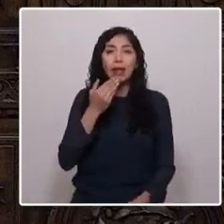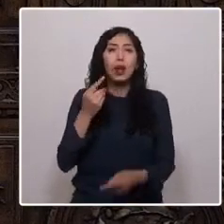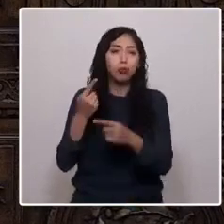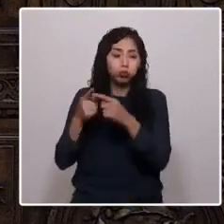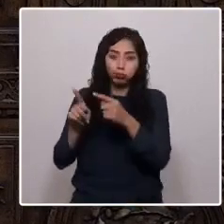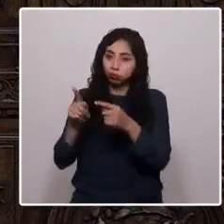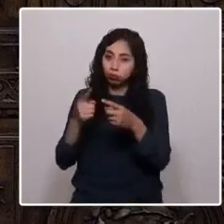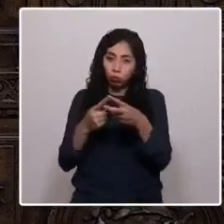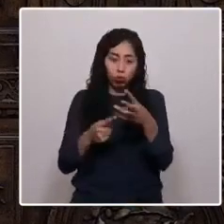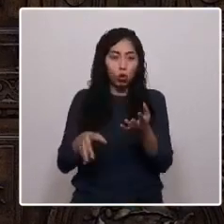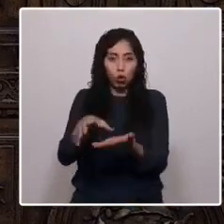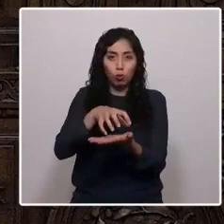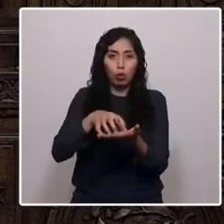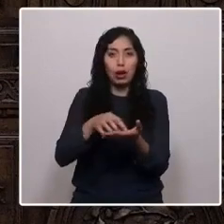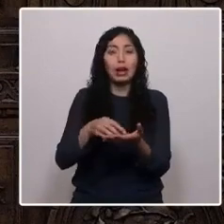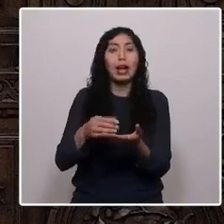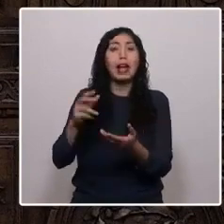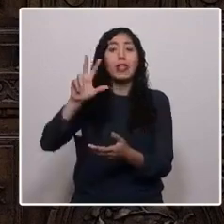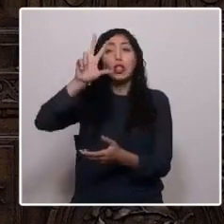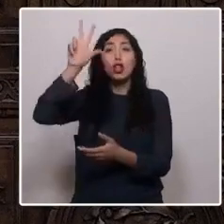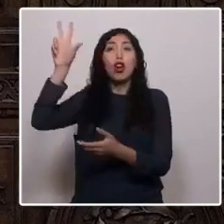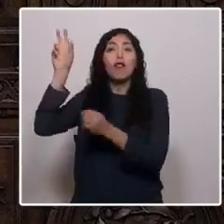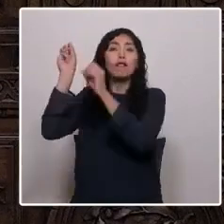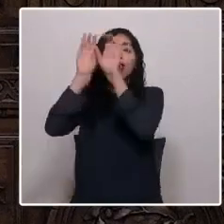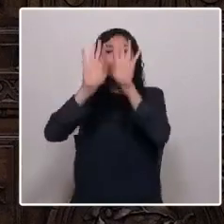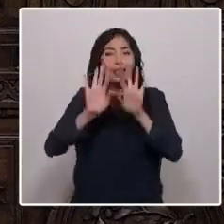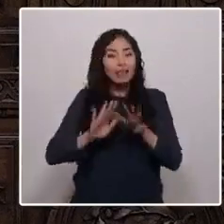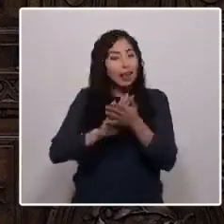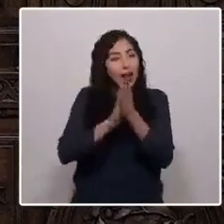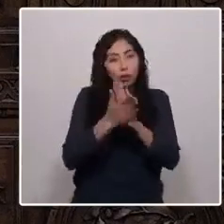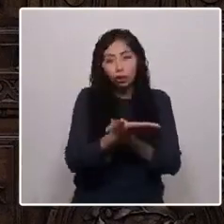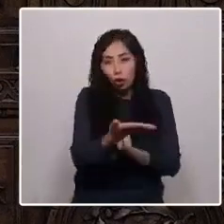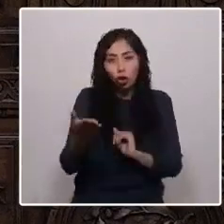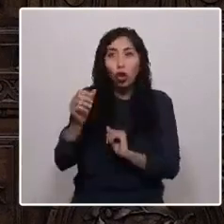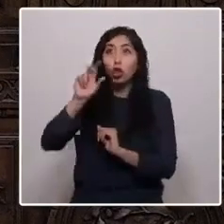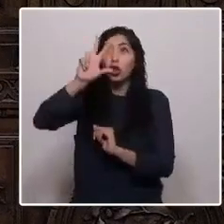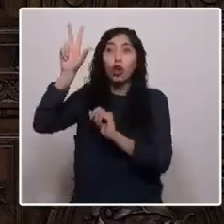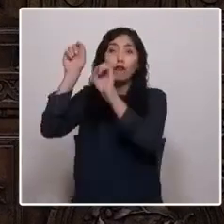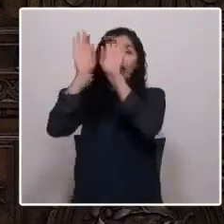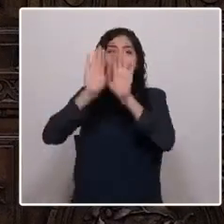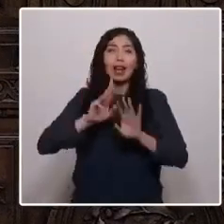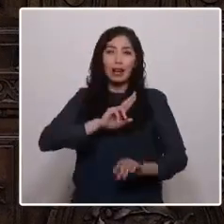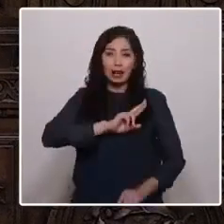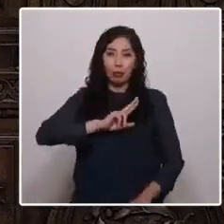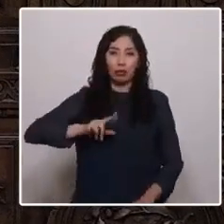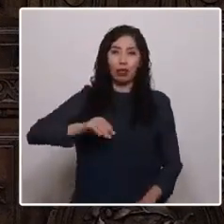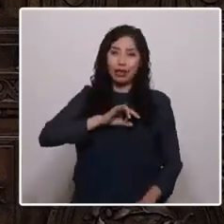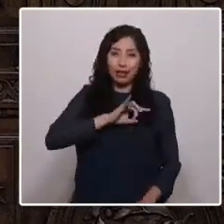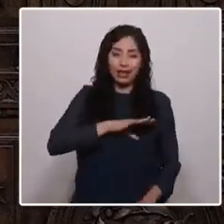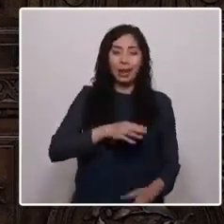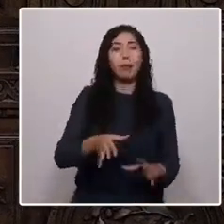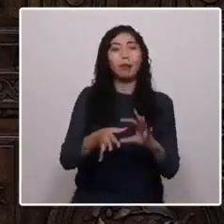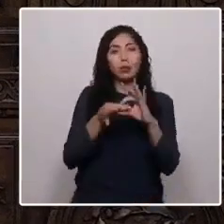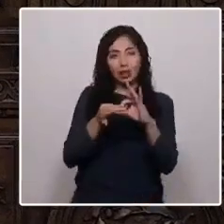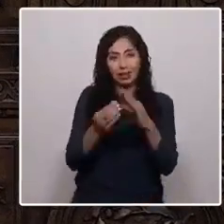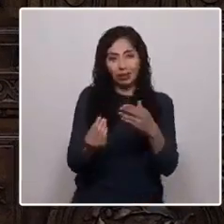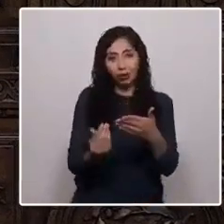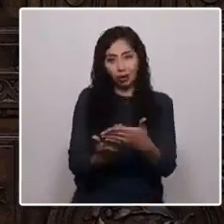Que Dios bendiga a todos y que Dios bendiga a nuestra República de Chile. Muchas gracias. Buenos días. Gracias. Gracias.